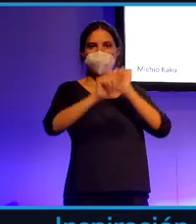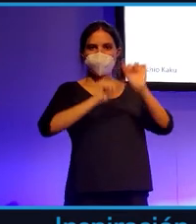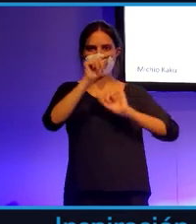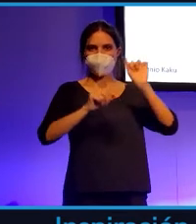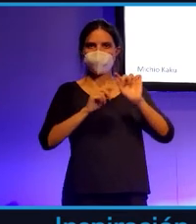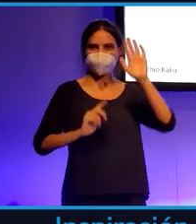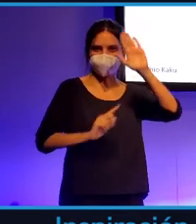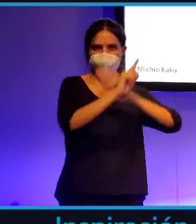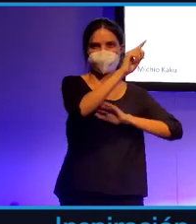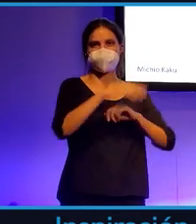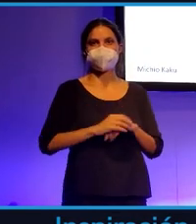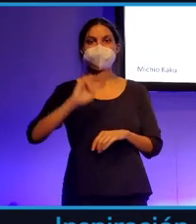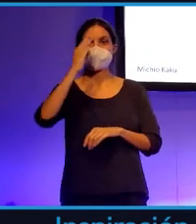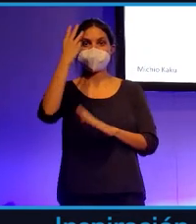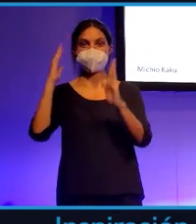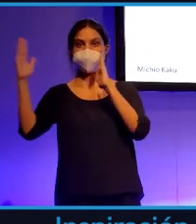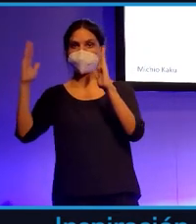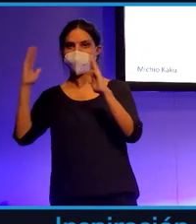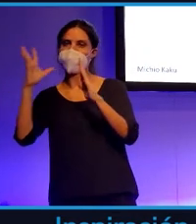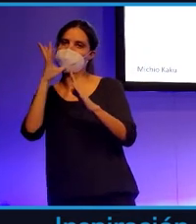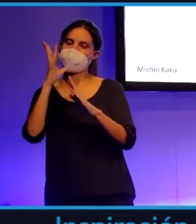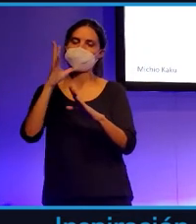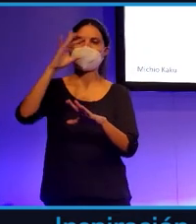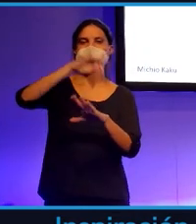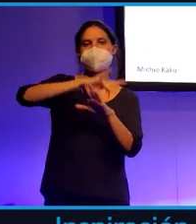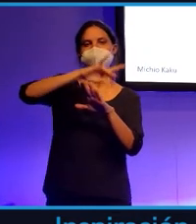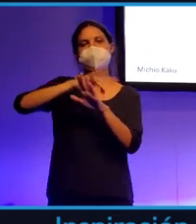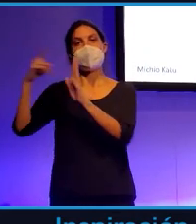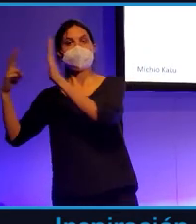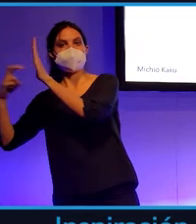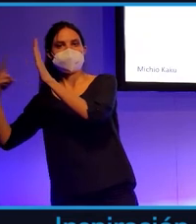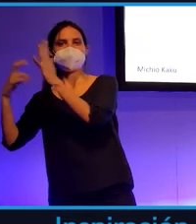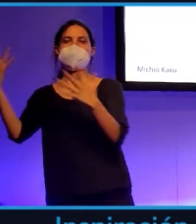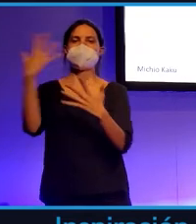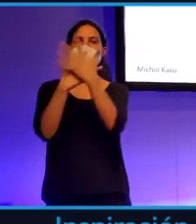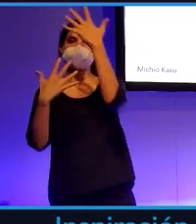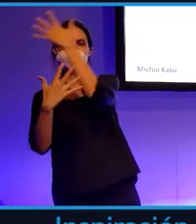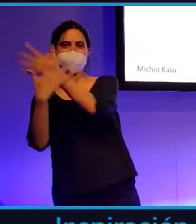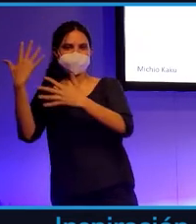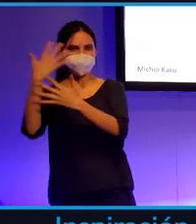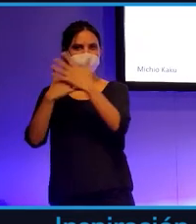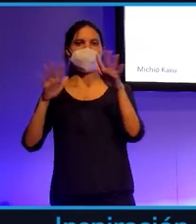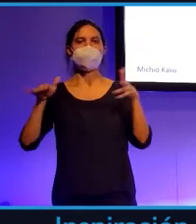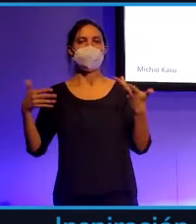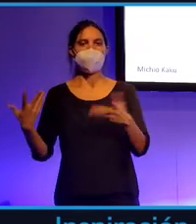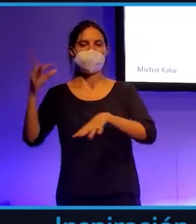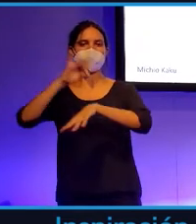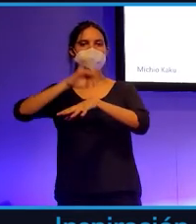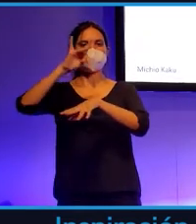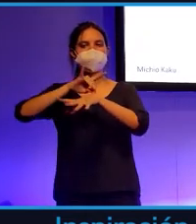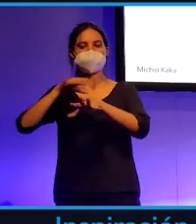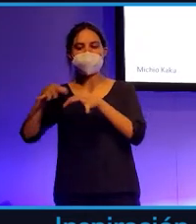actualmente es la que mezcla medicina y física, es la medicina molecular. Esta inició alrededor de